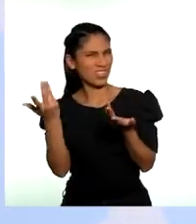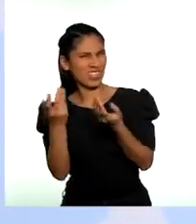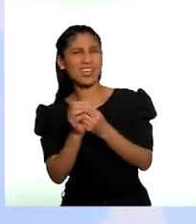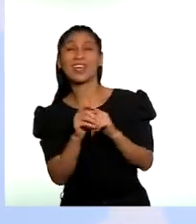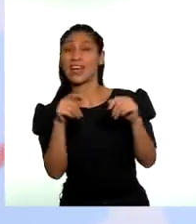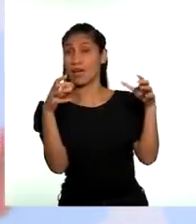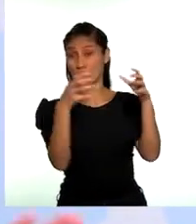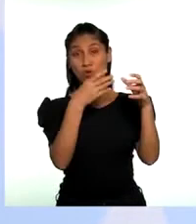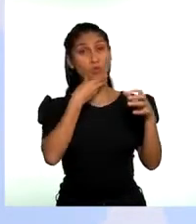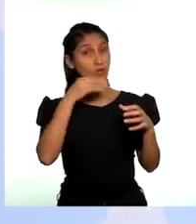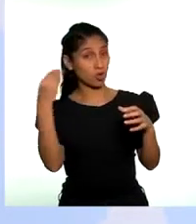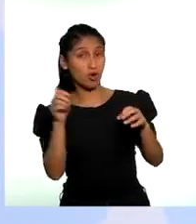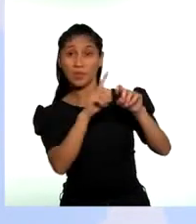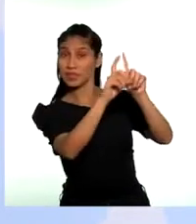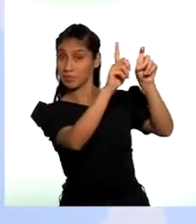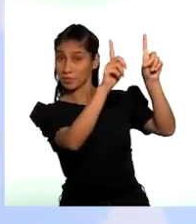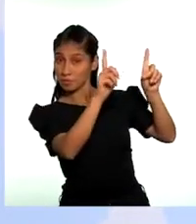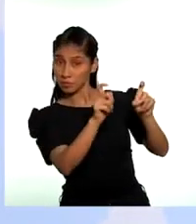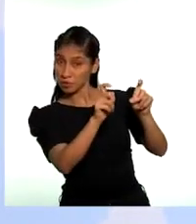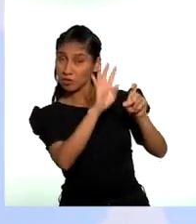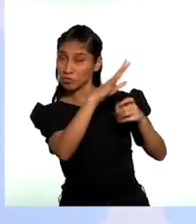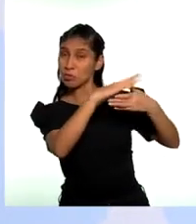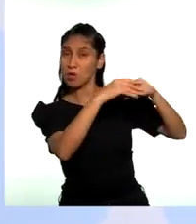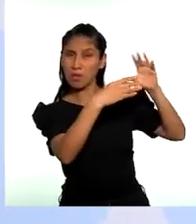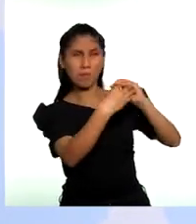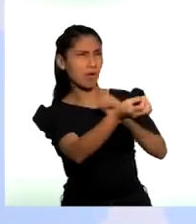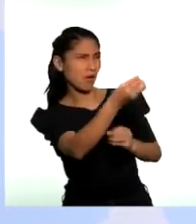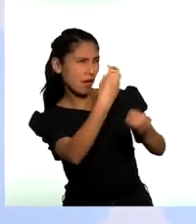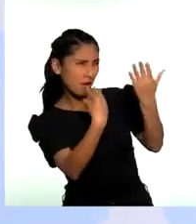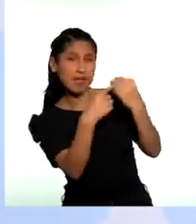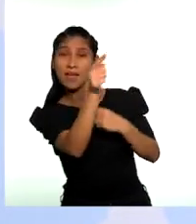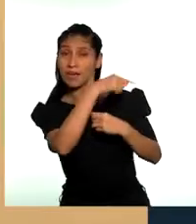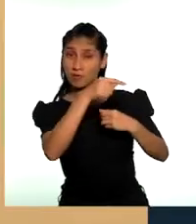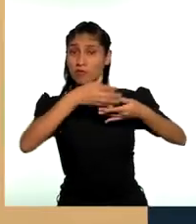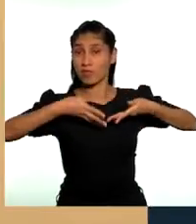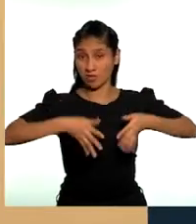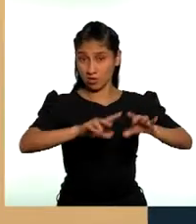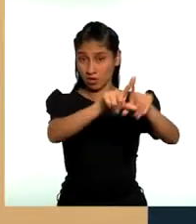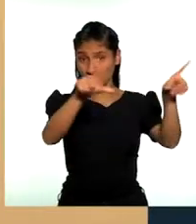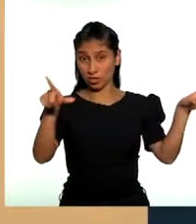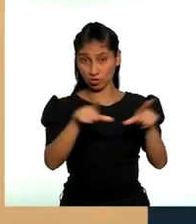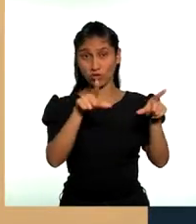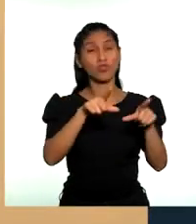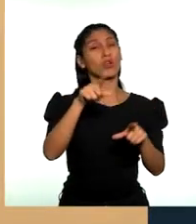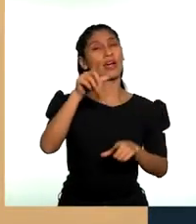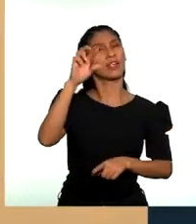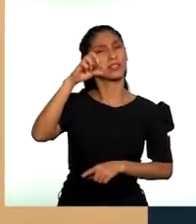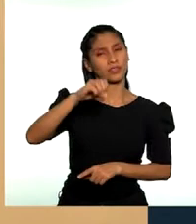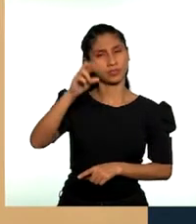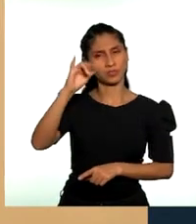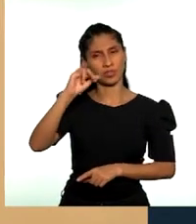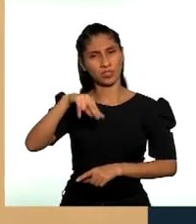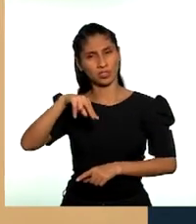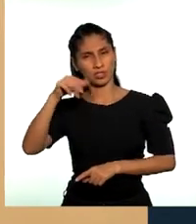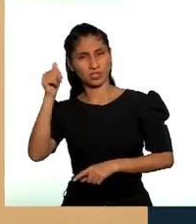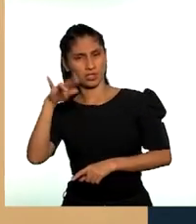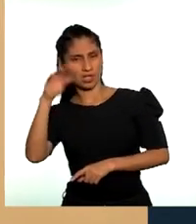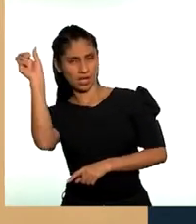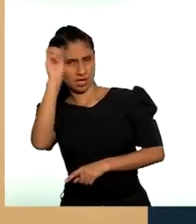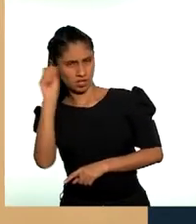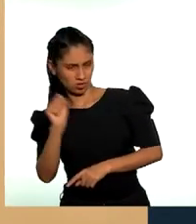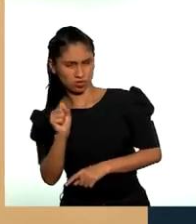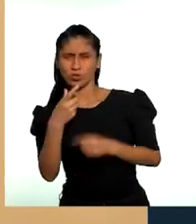experiencias de algunas y algunos estudiantes de pueblos originarios. Qué importante informarte al respecto, Andrea.